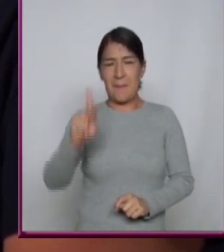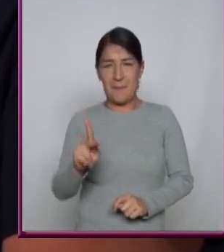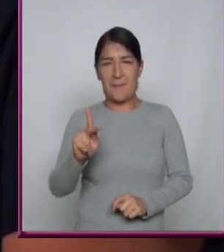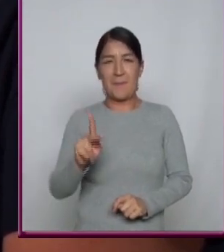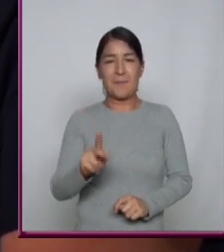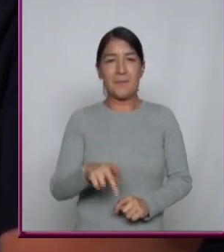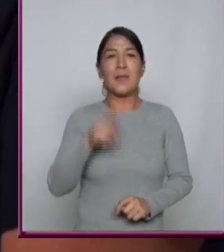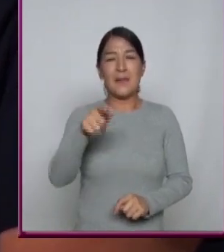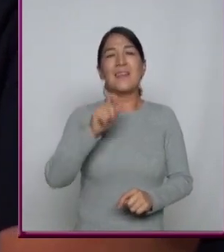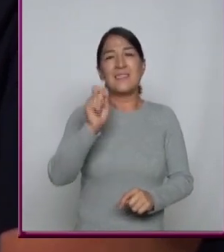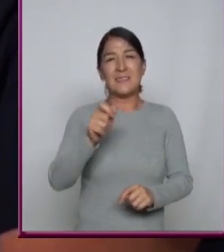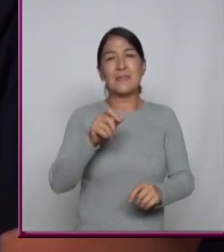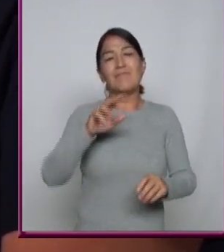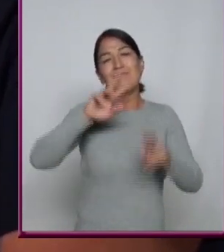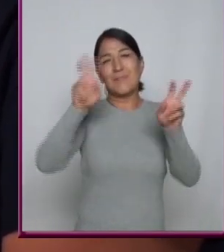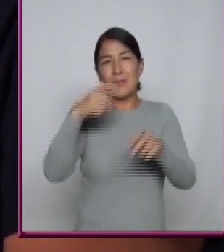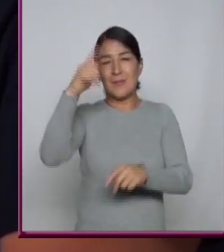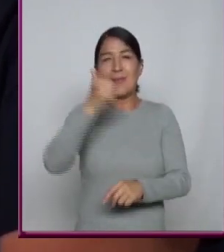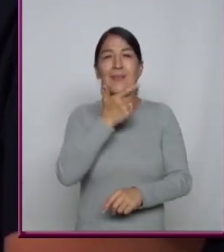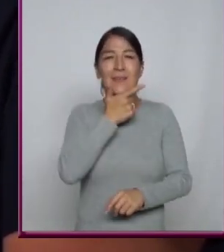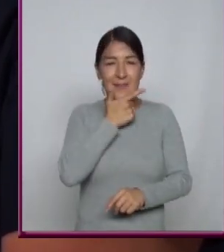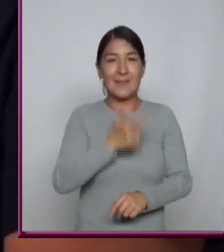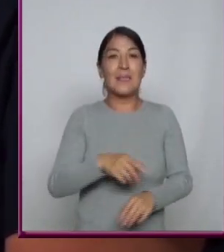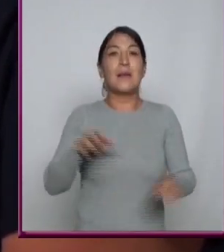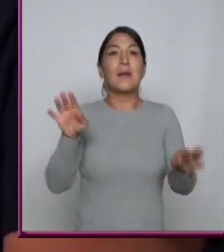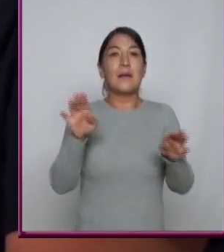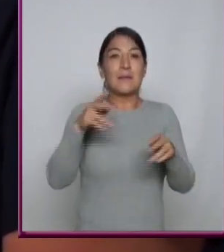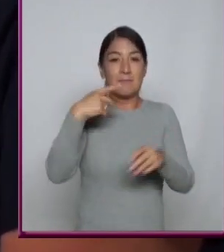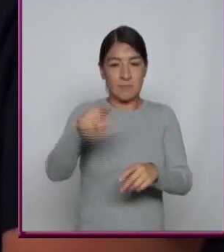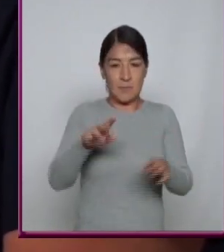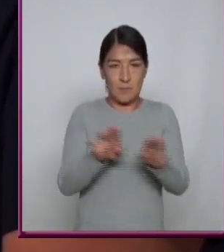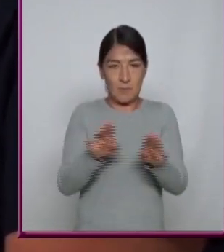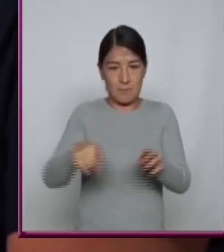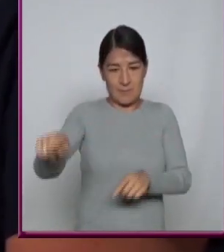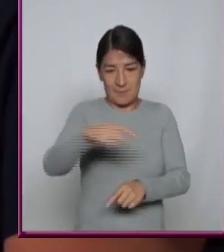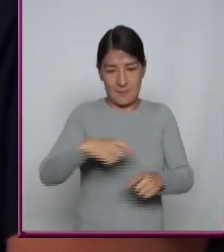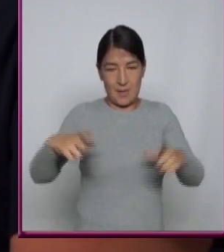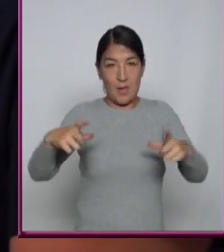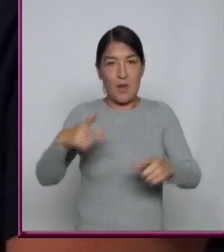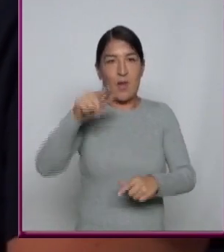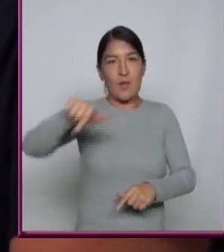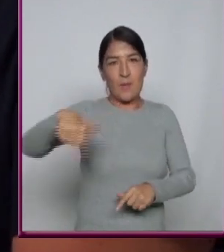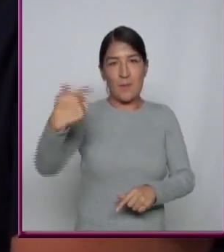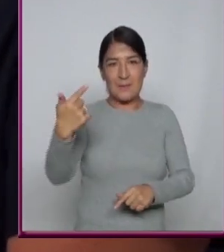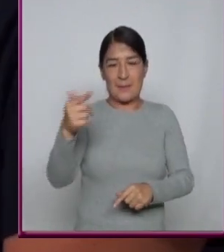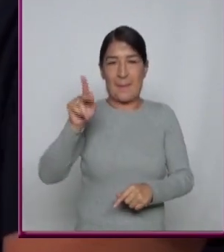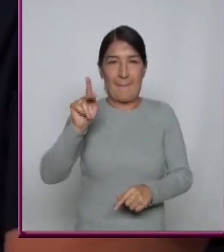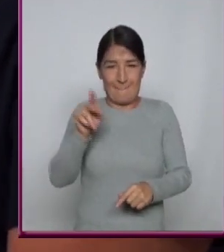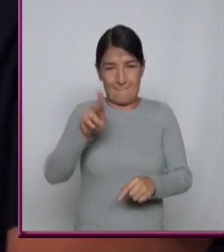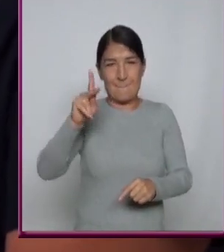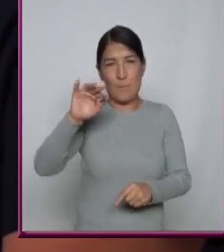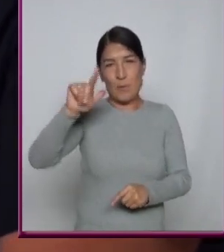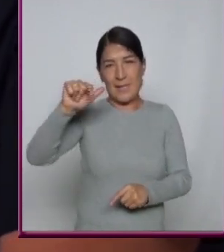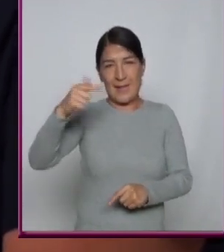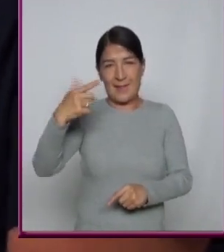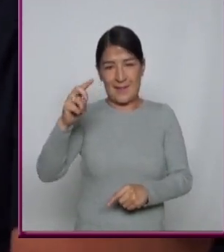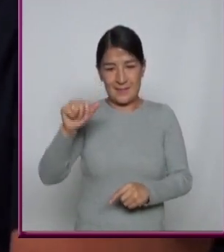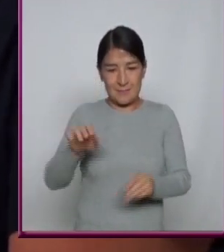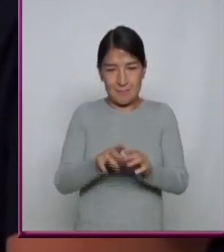play por sus siglas en inglés Y que es este disco grande de 12 pulgadas Que contiene un álbum completo del artista